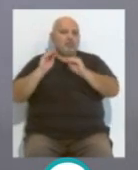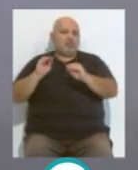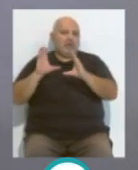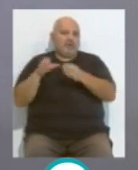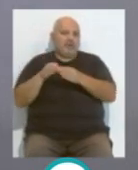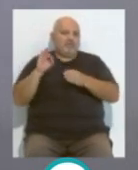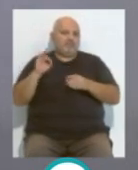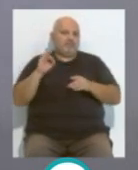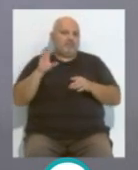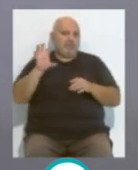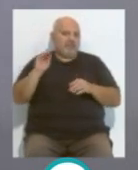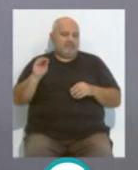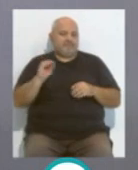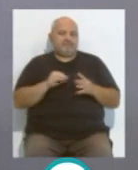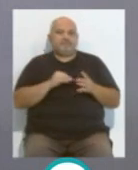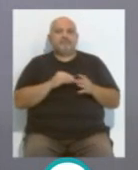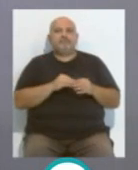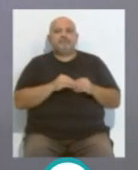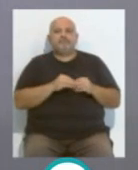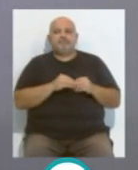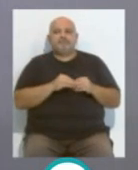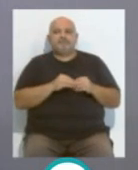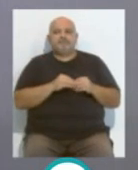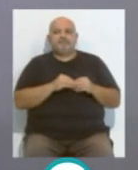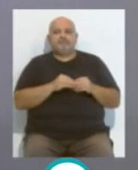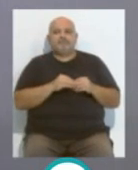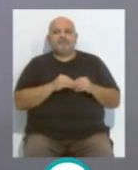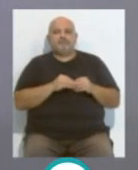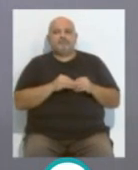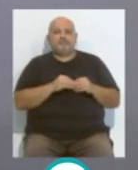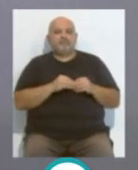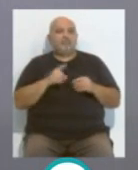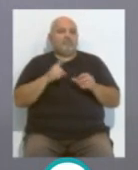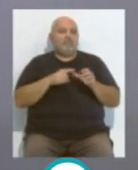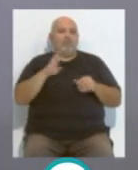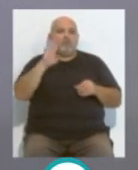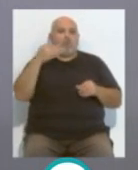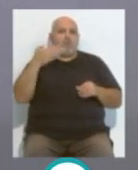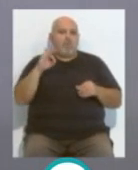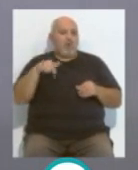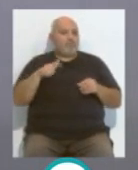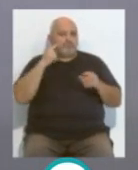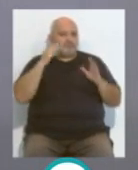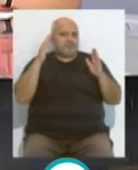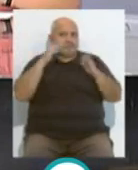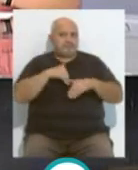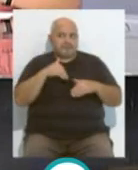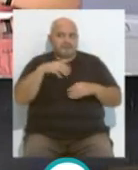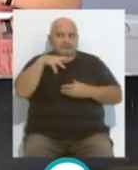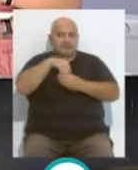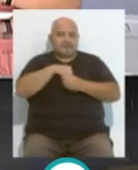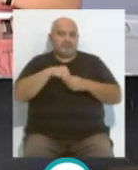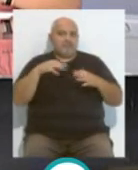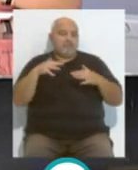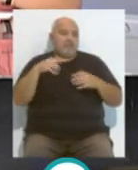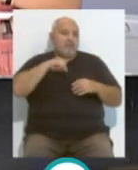su país, y bueno, Jorge Pombo, tampoco lo hemos visto hoy en la gala, en el